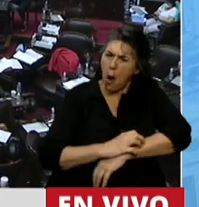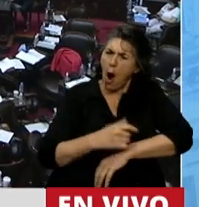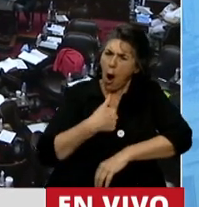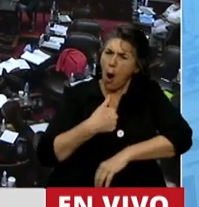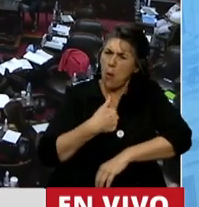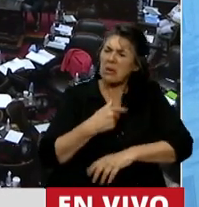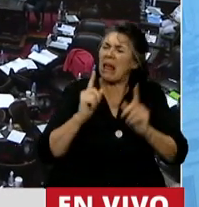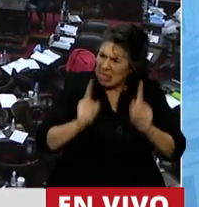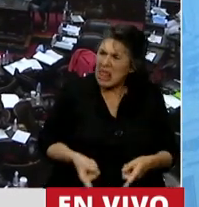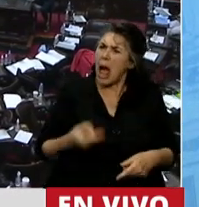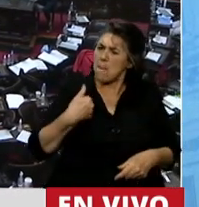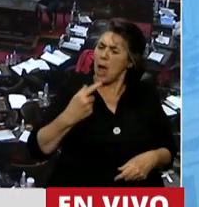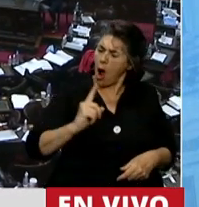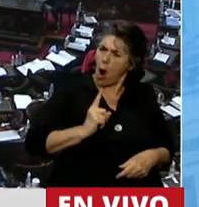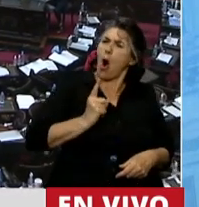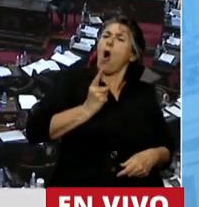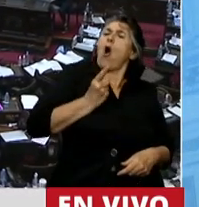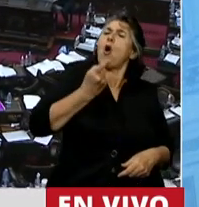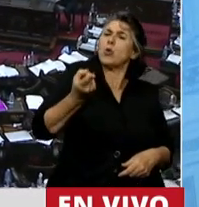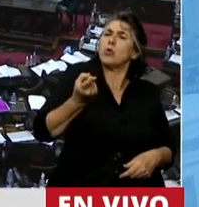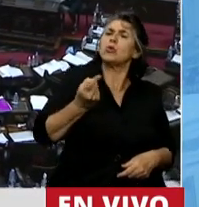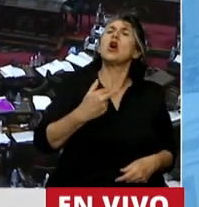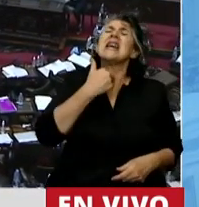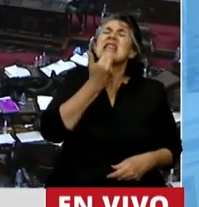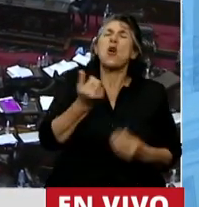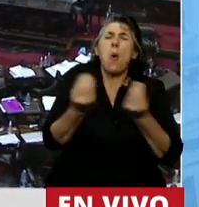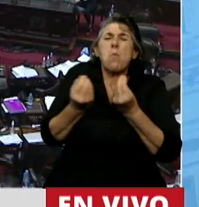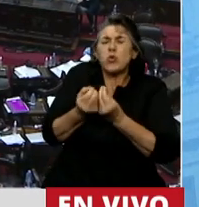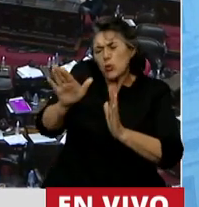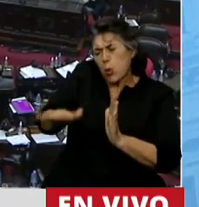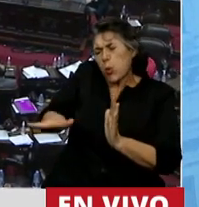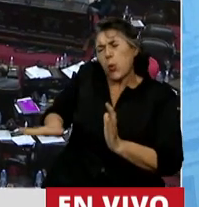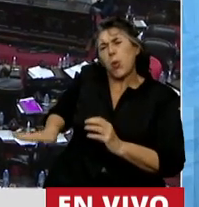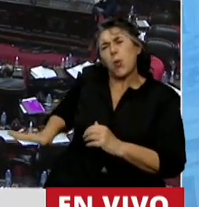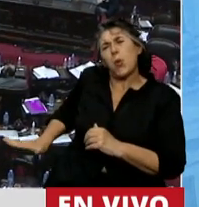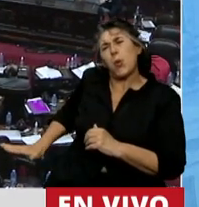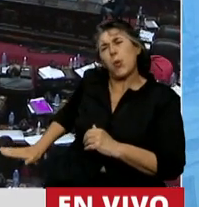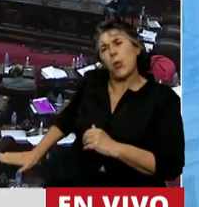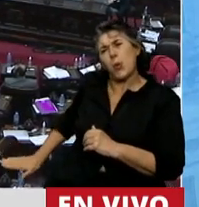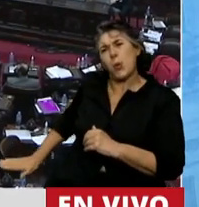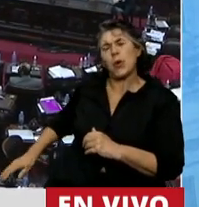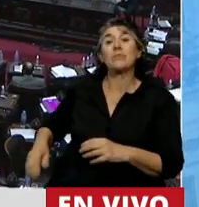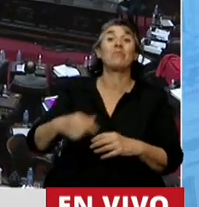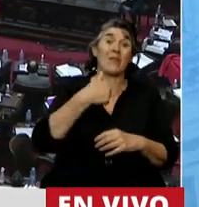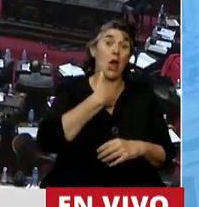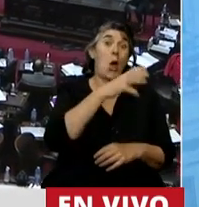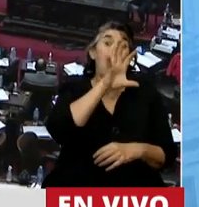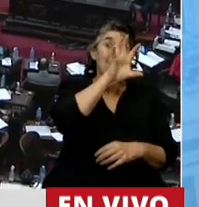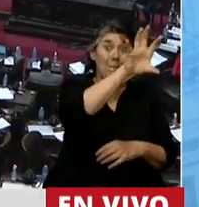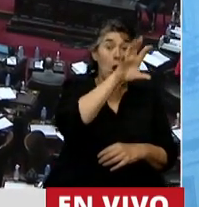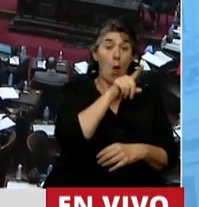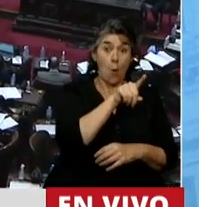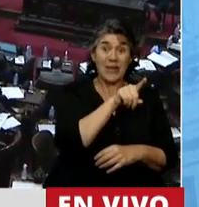de ir caminando y con ellas muchos hijitos. En el interior de nuestra provincia,